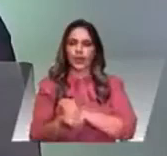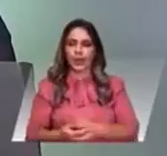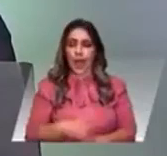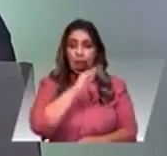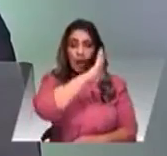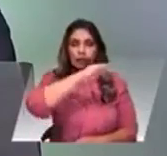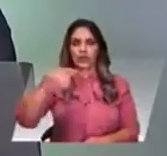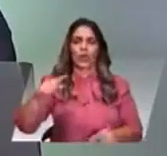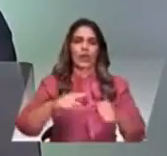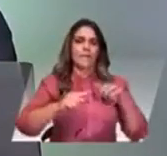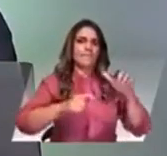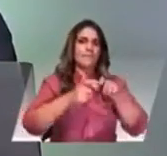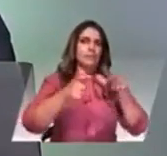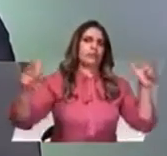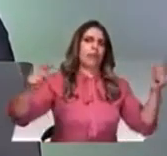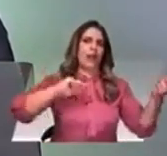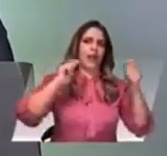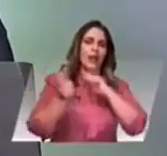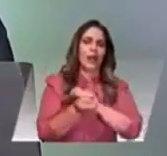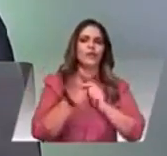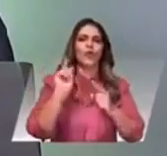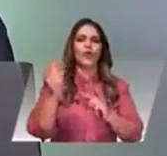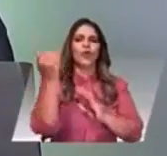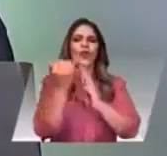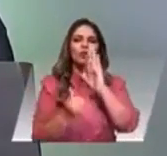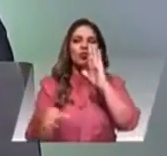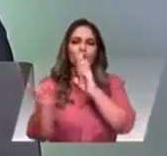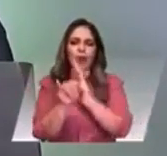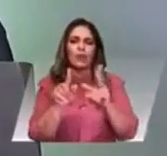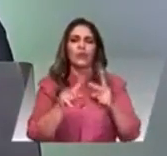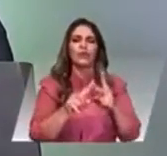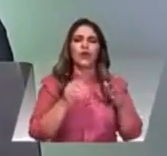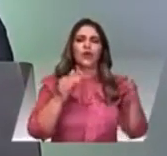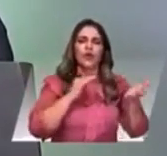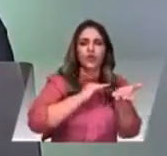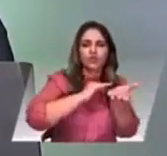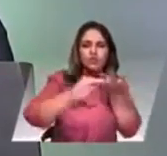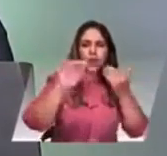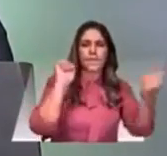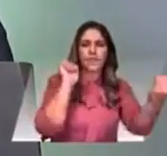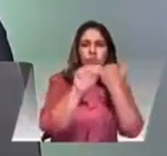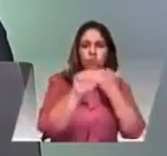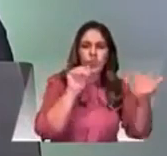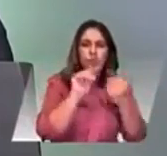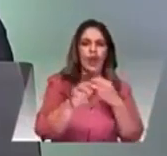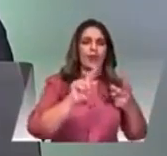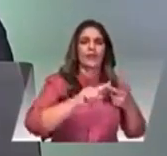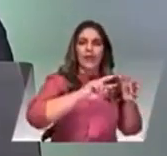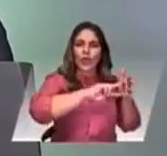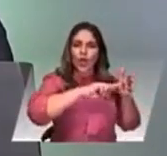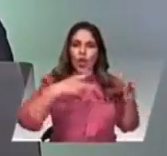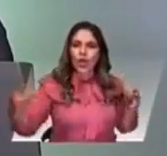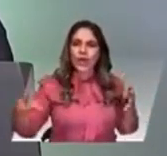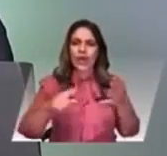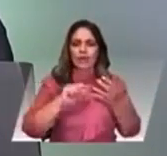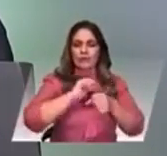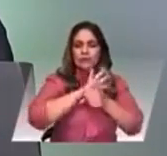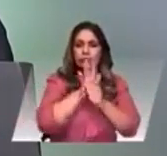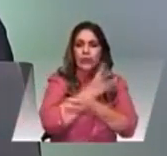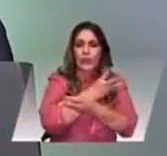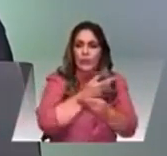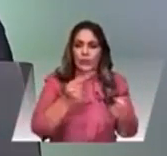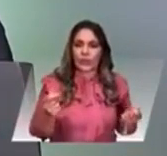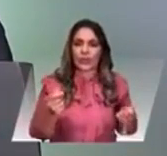Hidroituango, los sistemas portuarios, la revolución tecnológica, la pospandemia y el agotamiento del